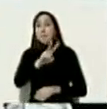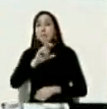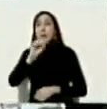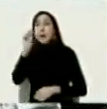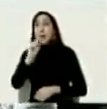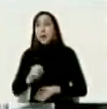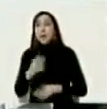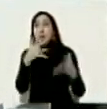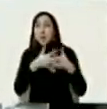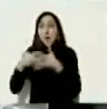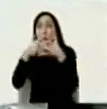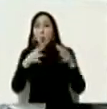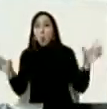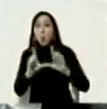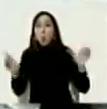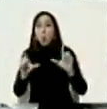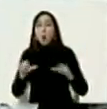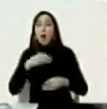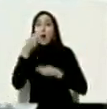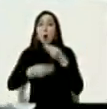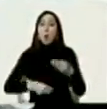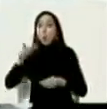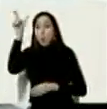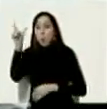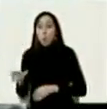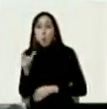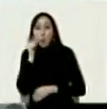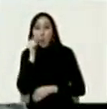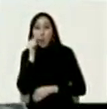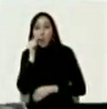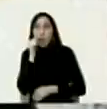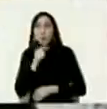Unidos de Norteamérica la realiza Ayman Mojaldine